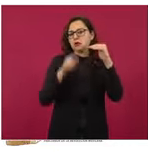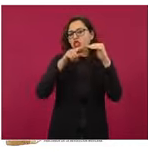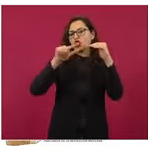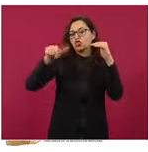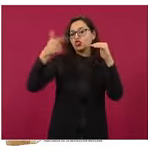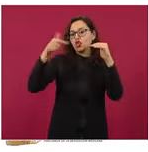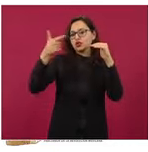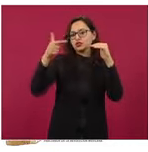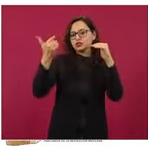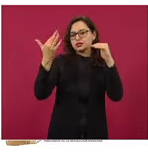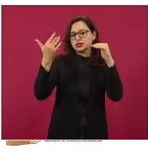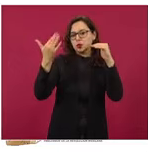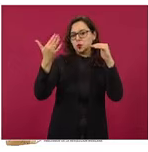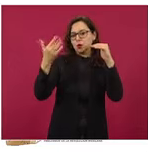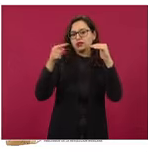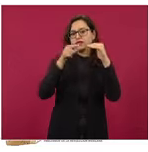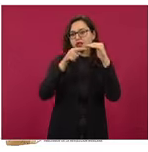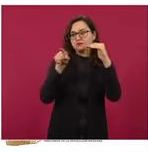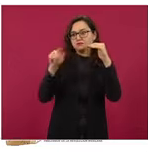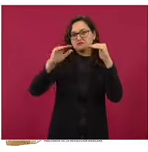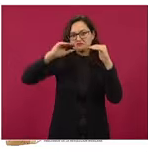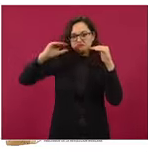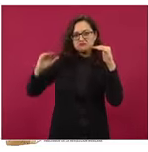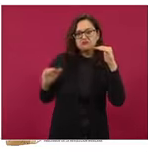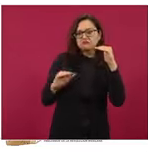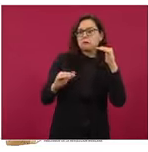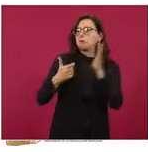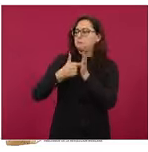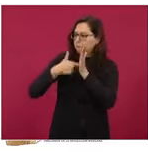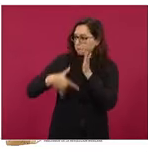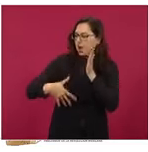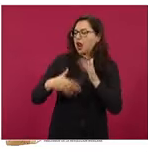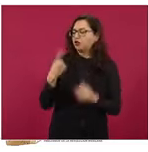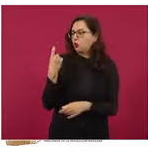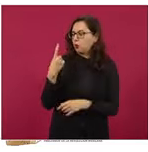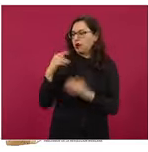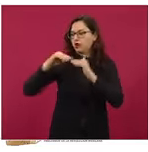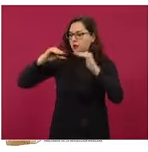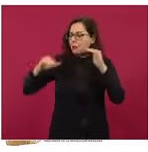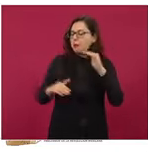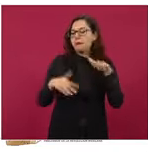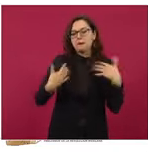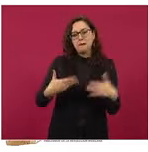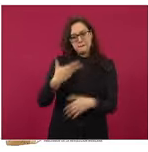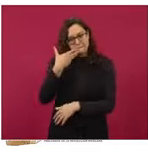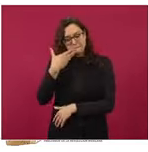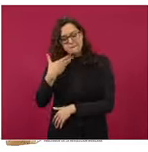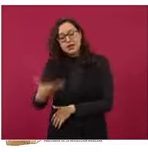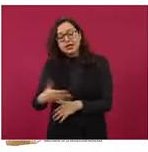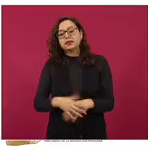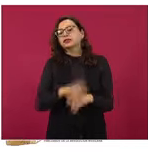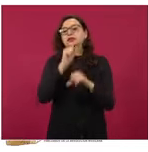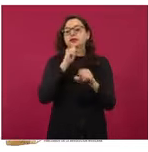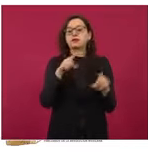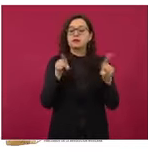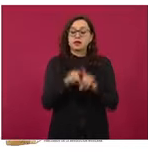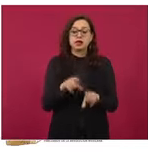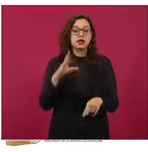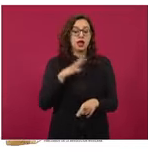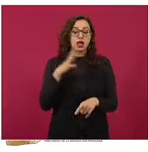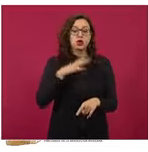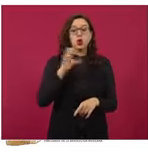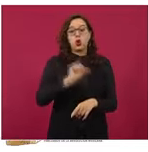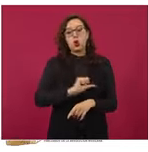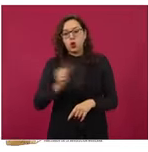poquito más de un peso por litro por abajo del precio máximo. Y encontramos también ejemplos para